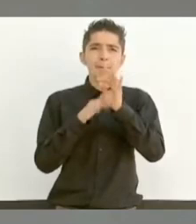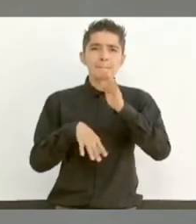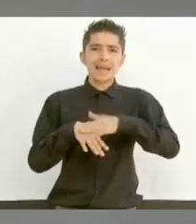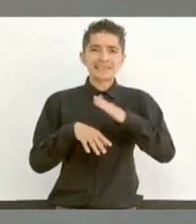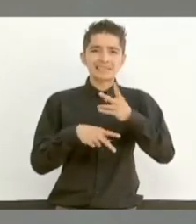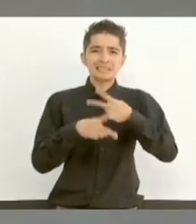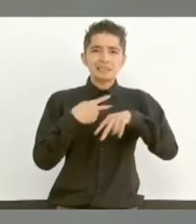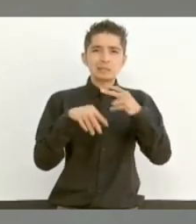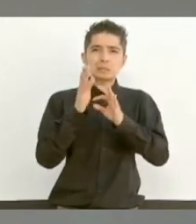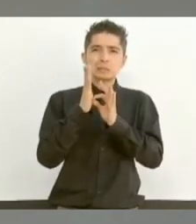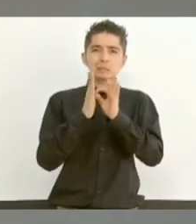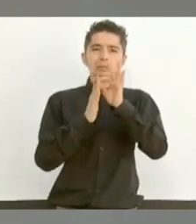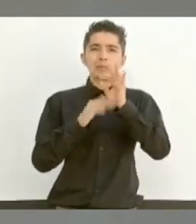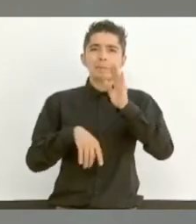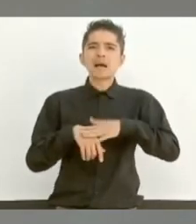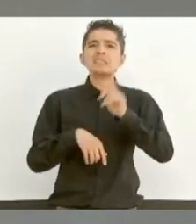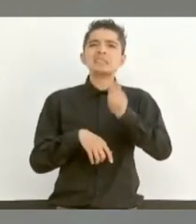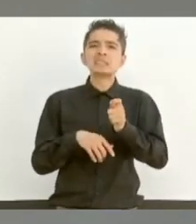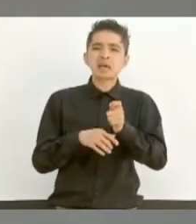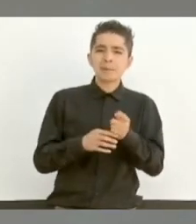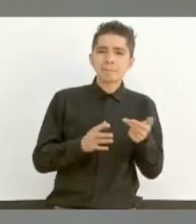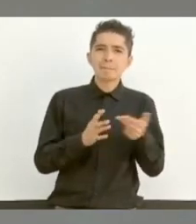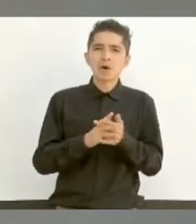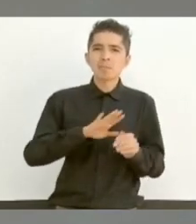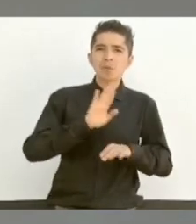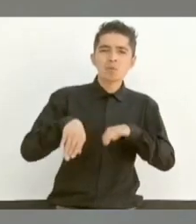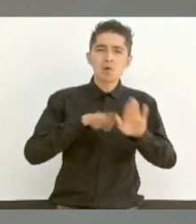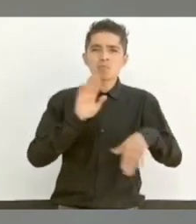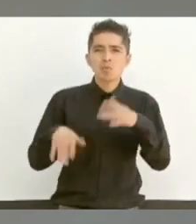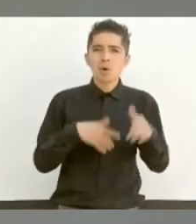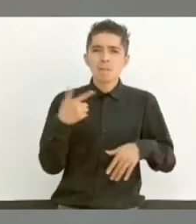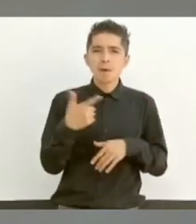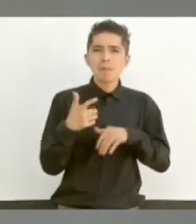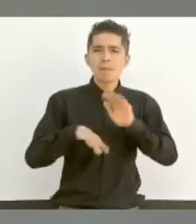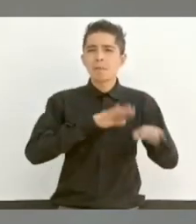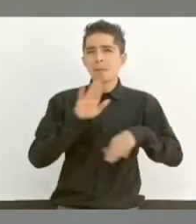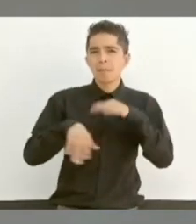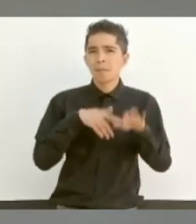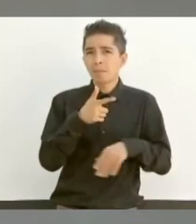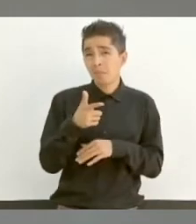aumentado, el homicidio doloso.